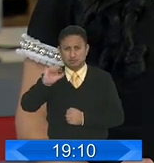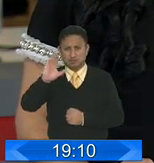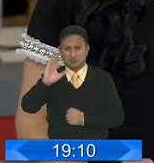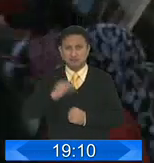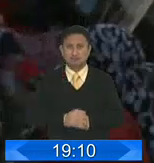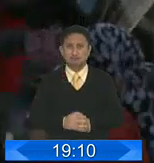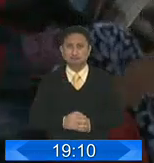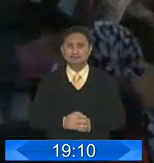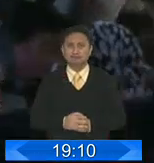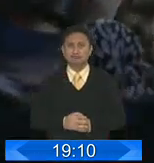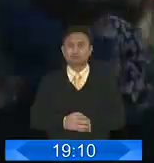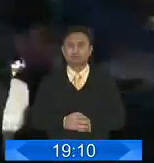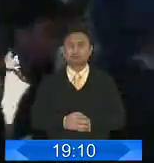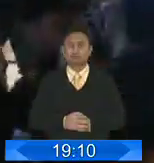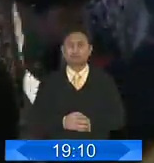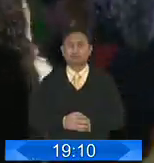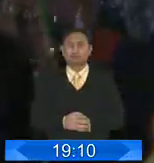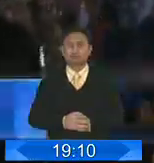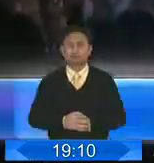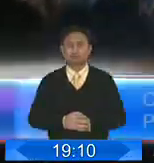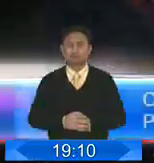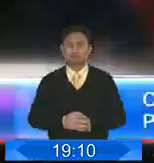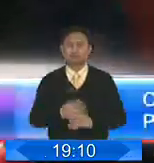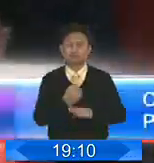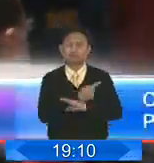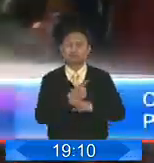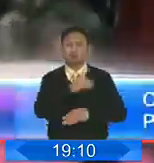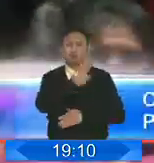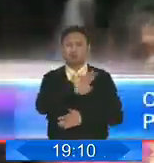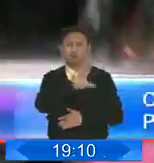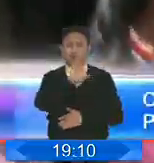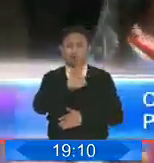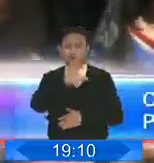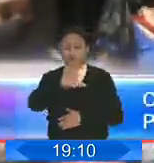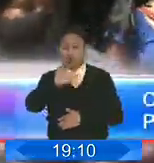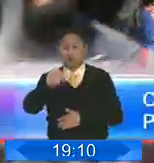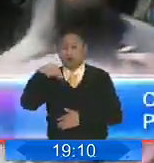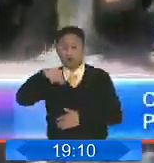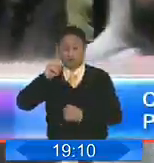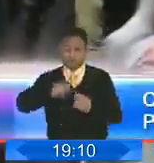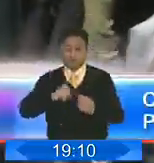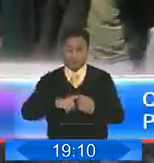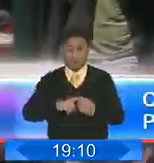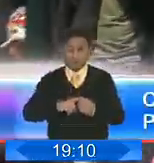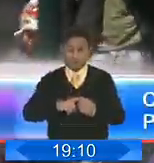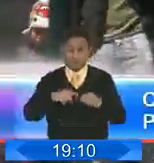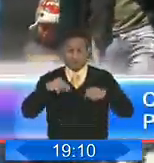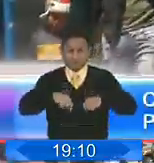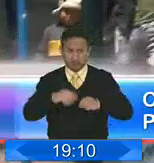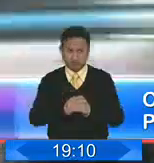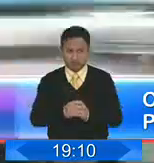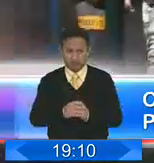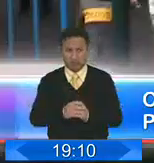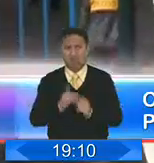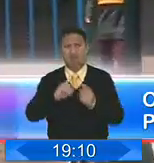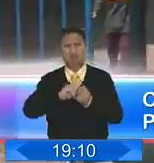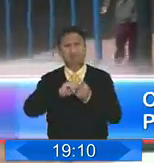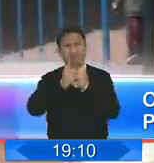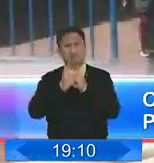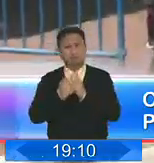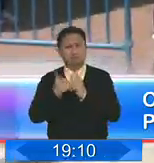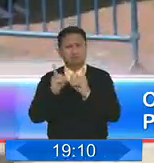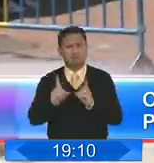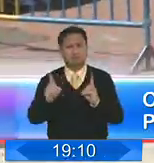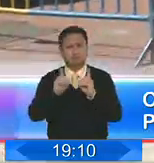Las semanas 49 y 50 de la pandemia en la capital ecuatoriana presentan un nuevo panorama sobre las cifras de los contagios de COVID-19